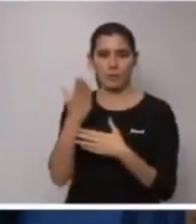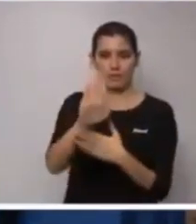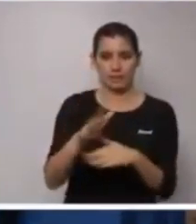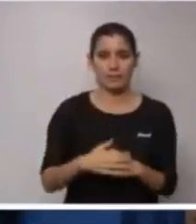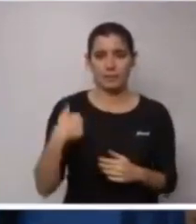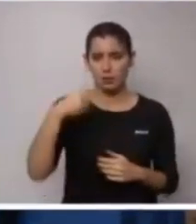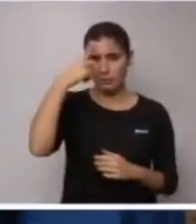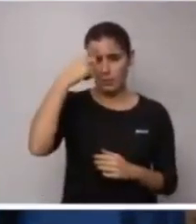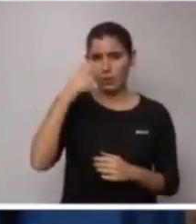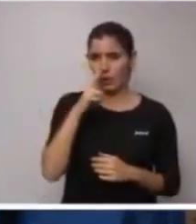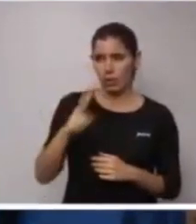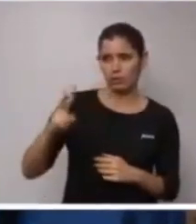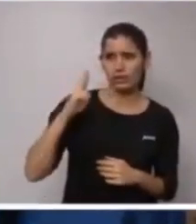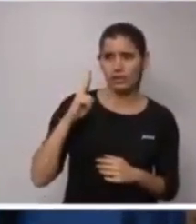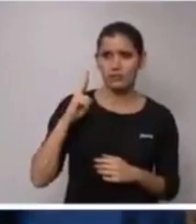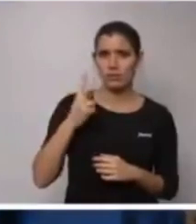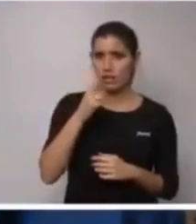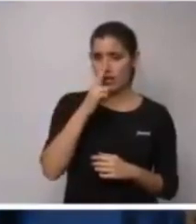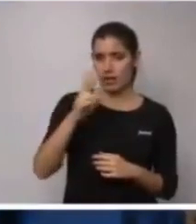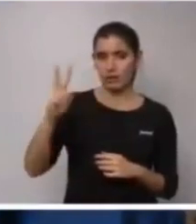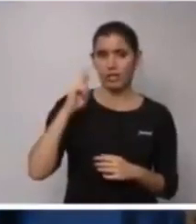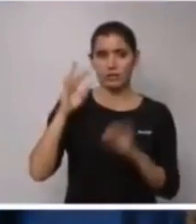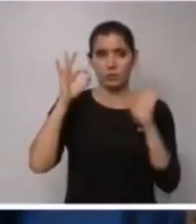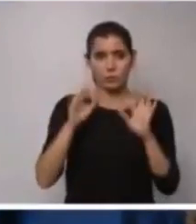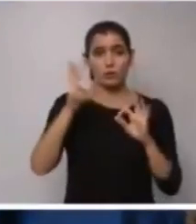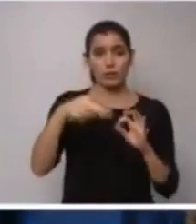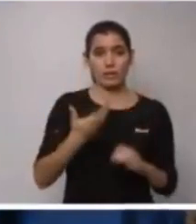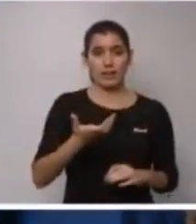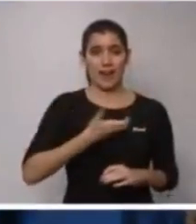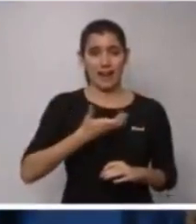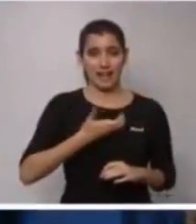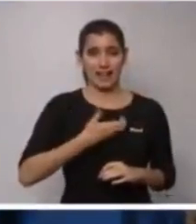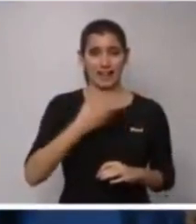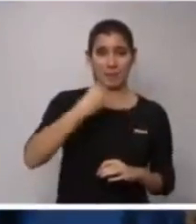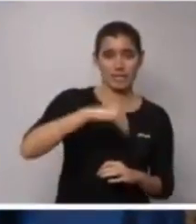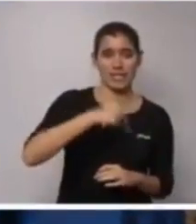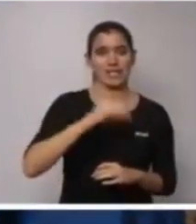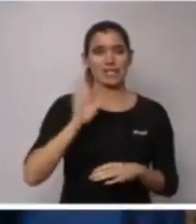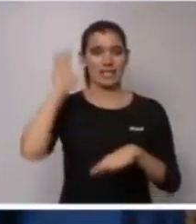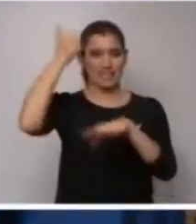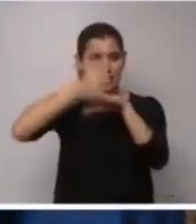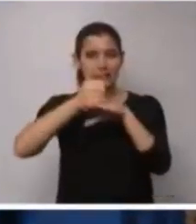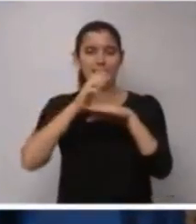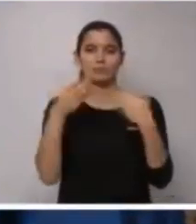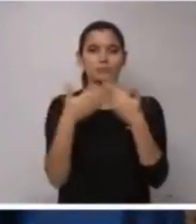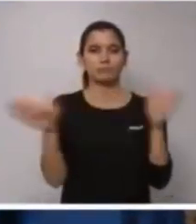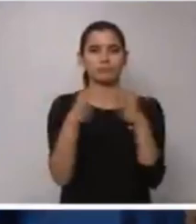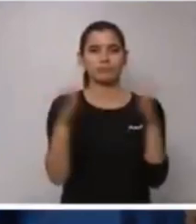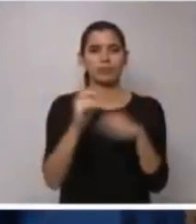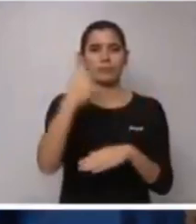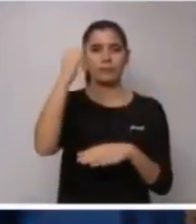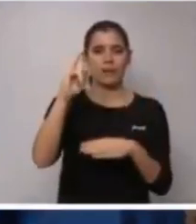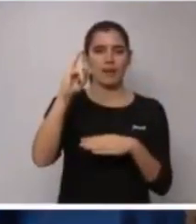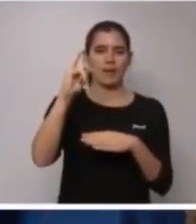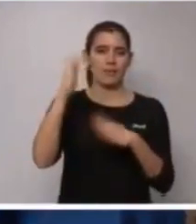Recuerdo que hace dos años, encontrándonos también el alcalde y el presidente de la Generalitat, en la apertura de la primera